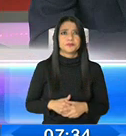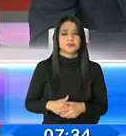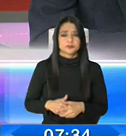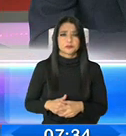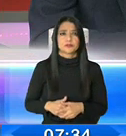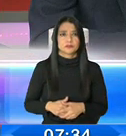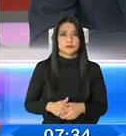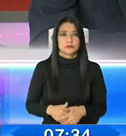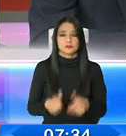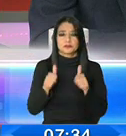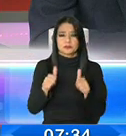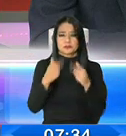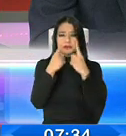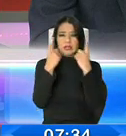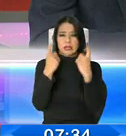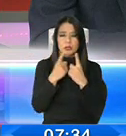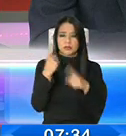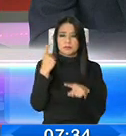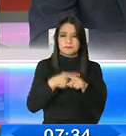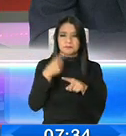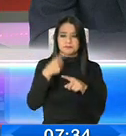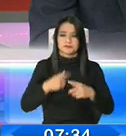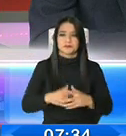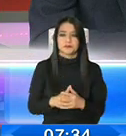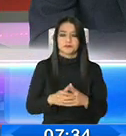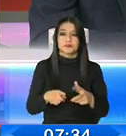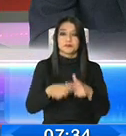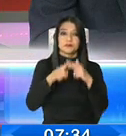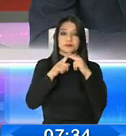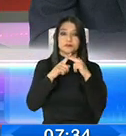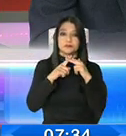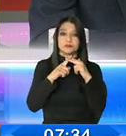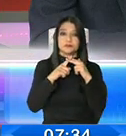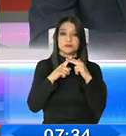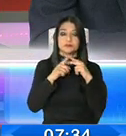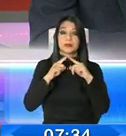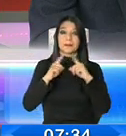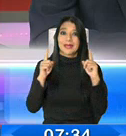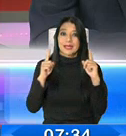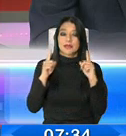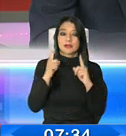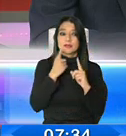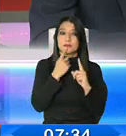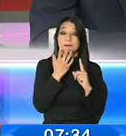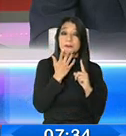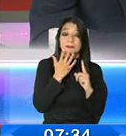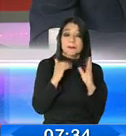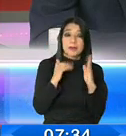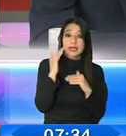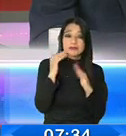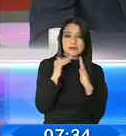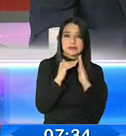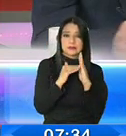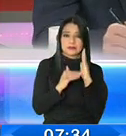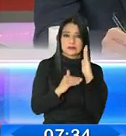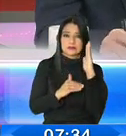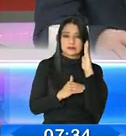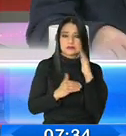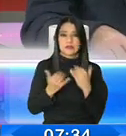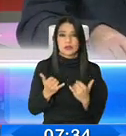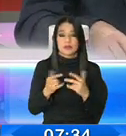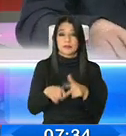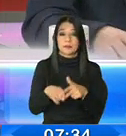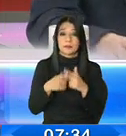su pregunta, concretamente. Es un crédito con condiciones preferenciales. Es un crédito que hoy